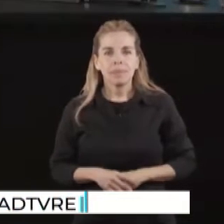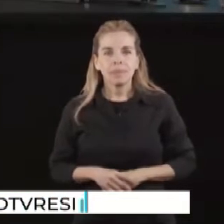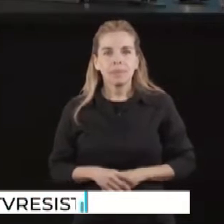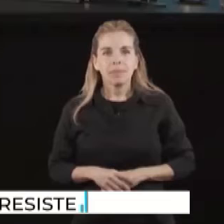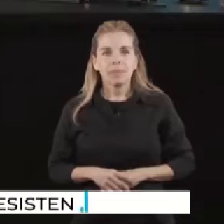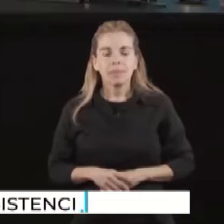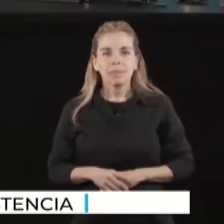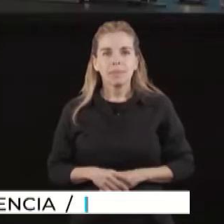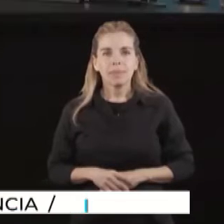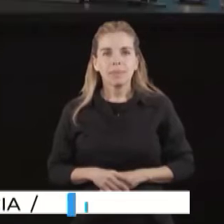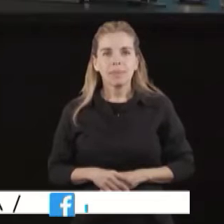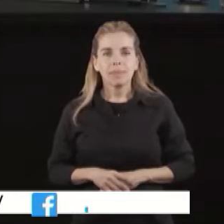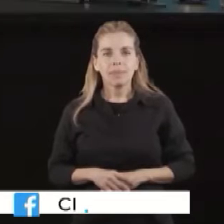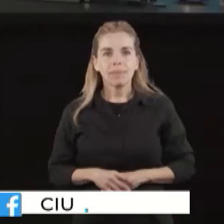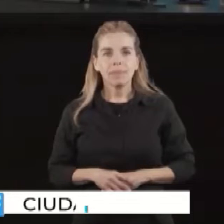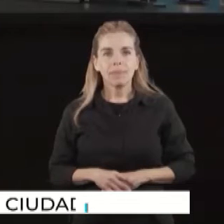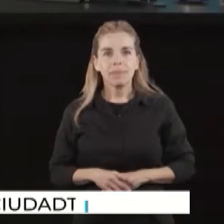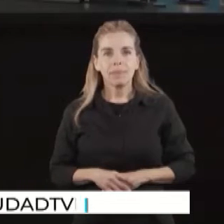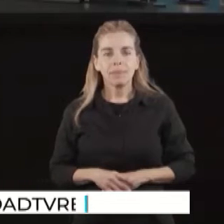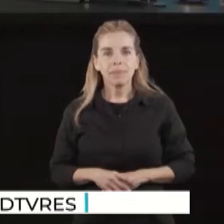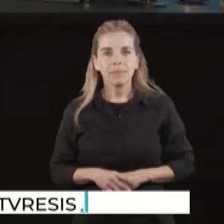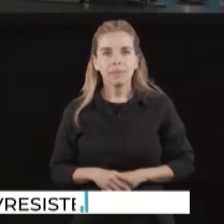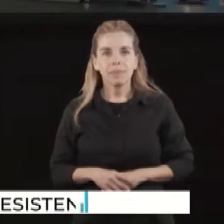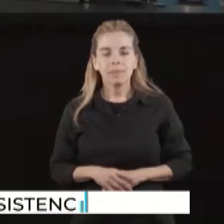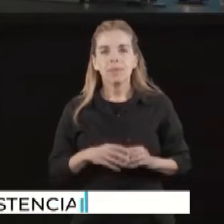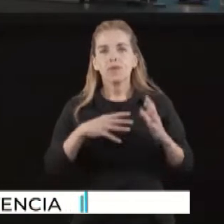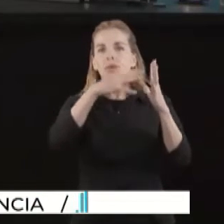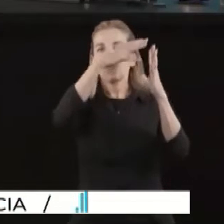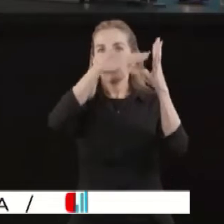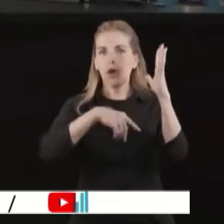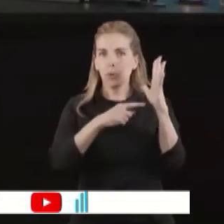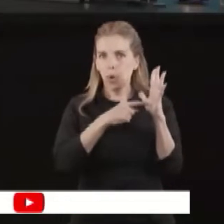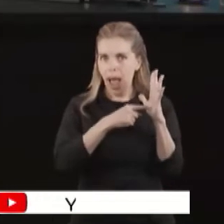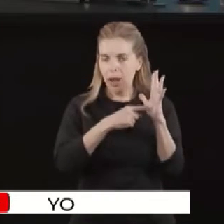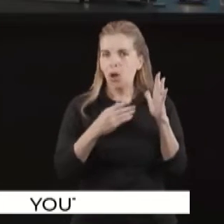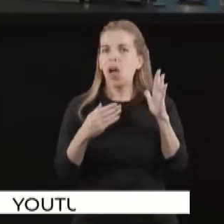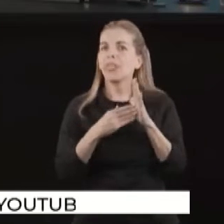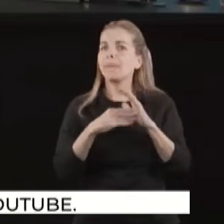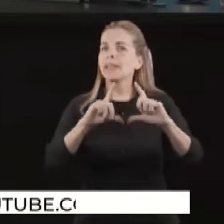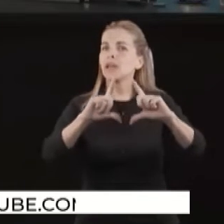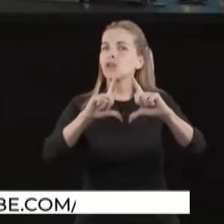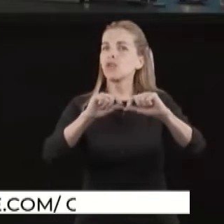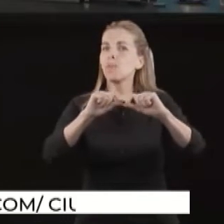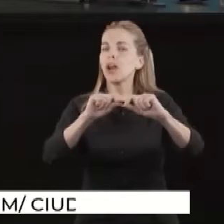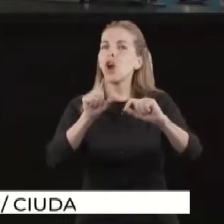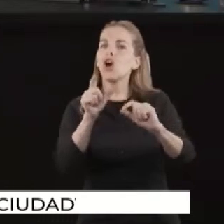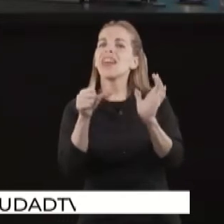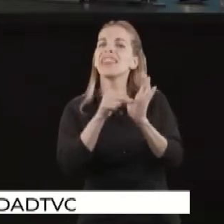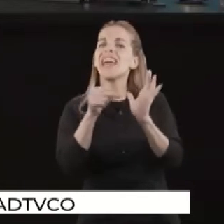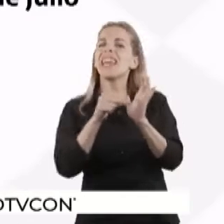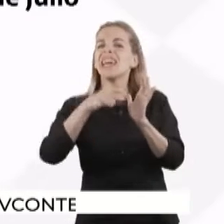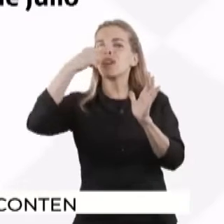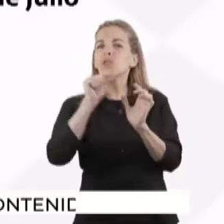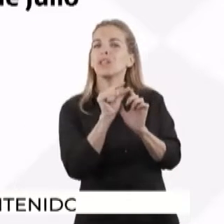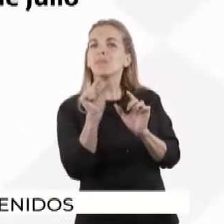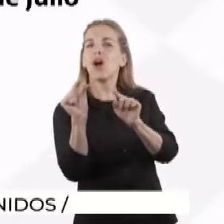El formulario se va a habilitar por terminación de DNI, también a los efectos de que sea ordenado